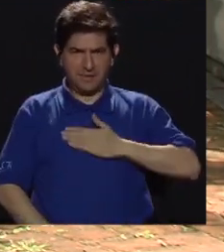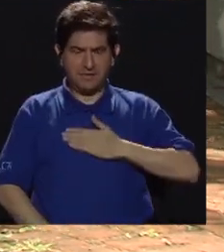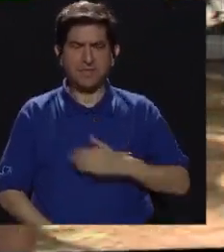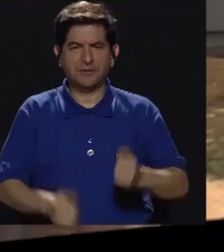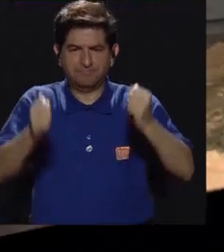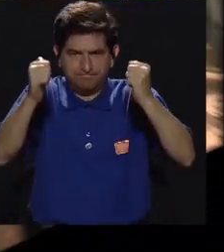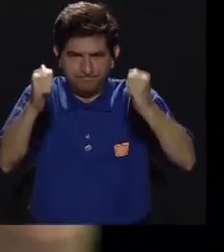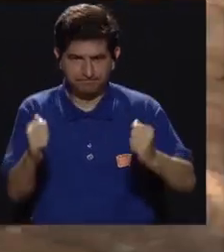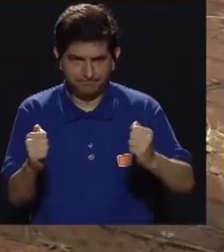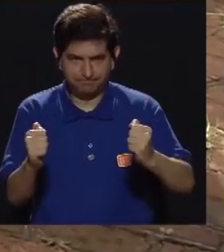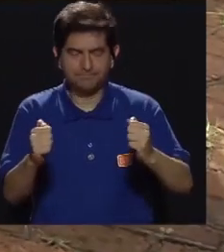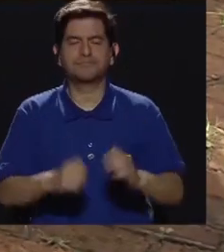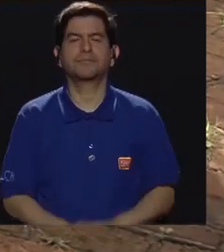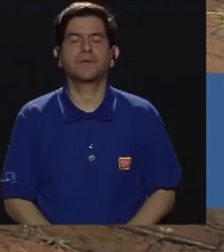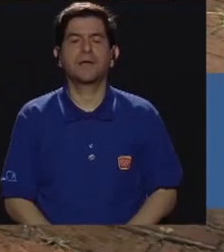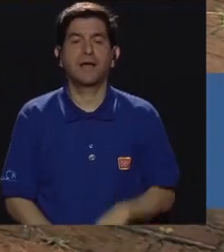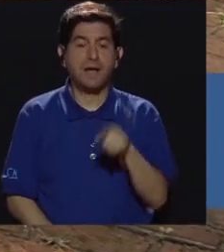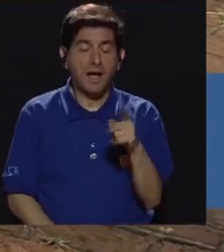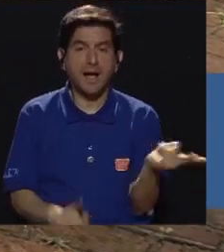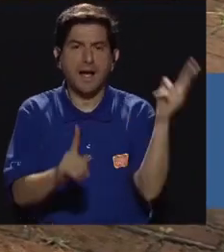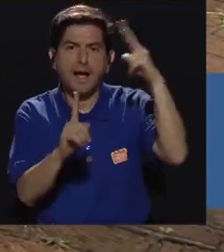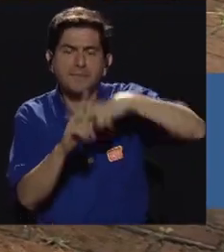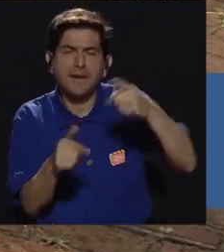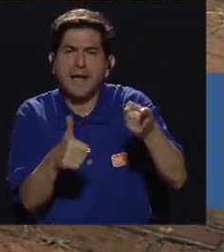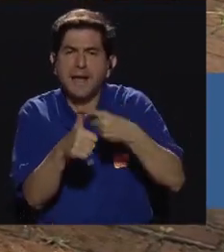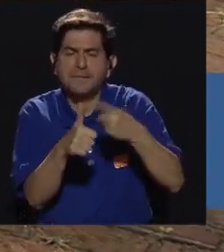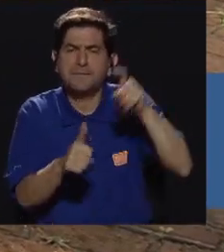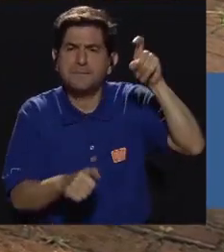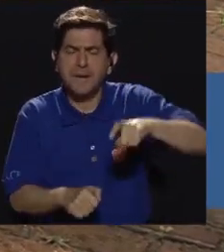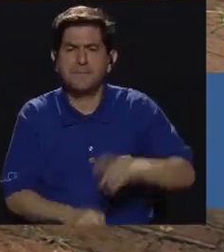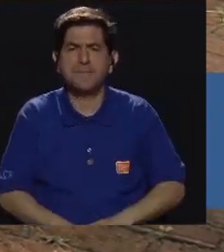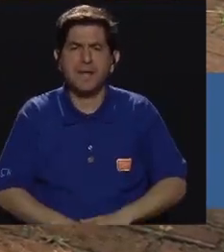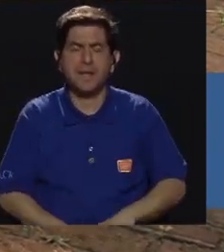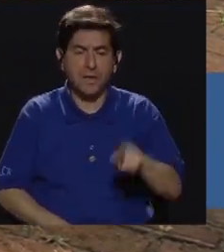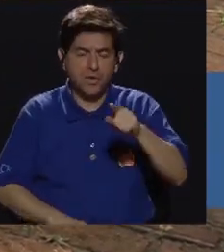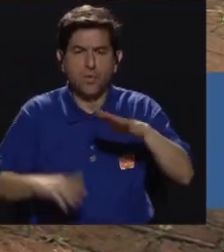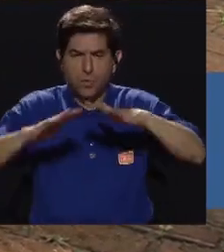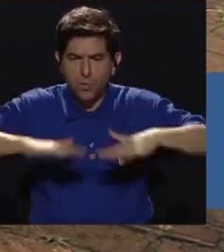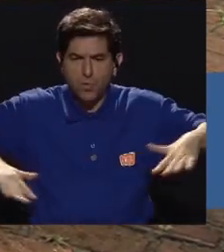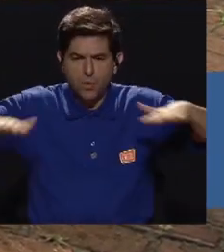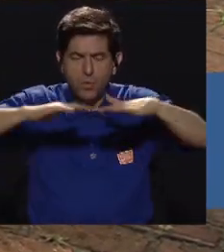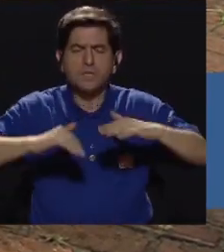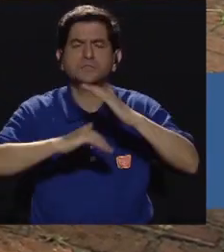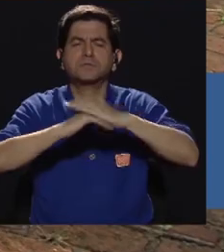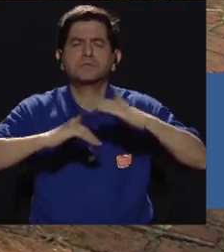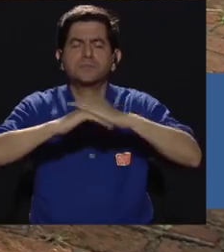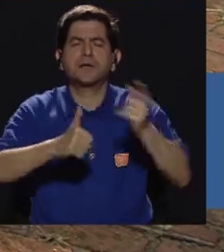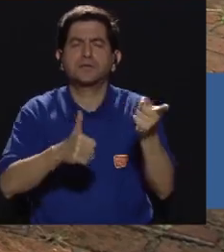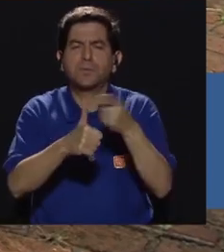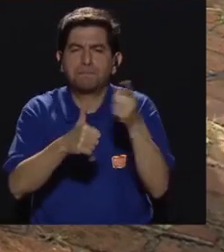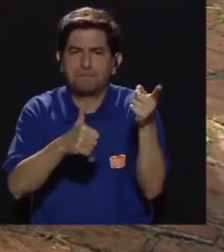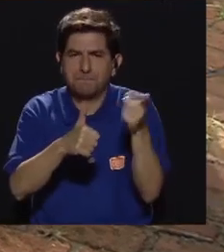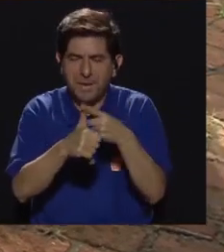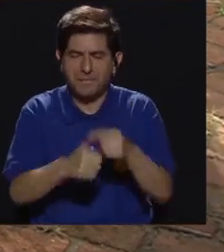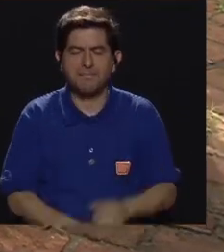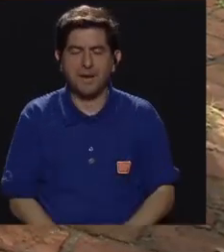plancha. Para la ejecución de la plancha, lo primero que necesitamos es una superficie cómoda. Como primer paso vamos a